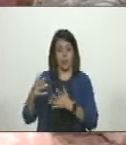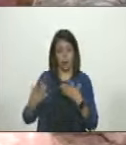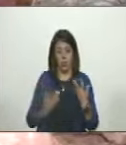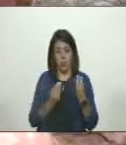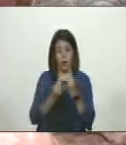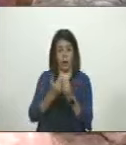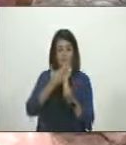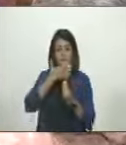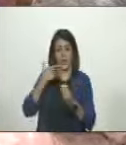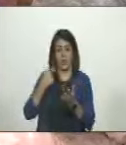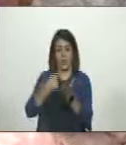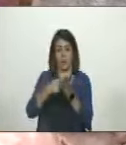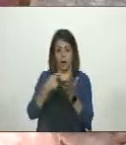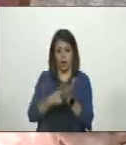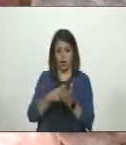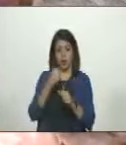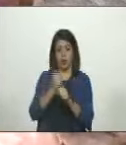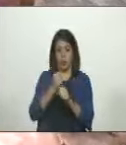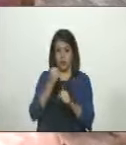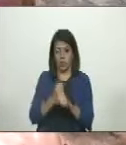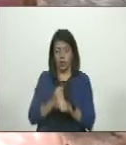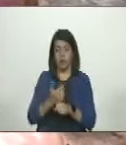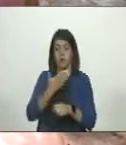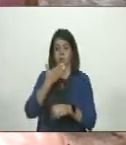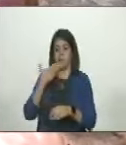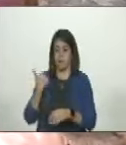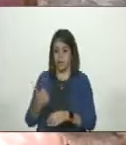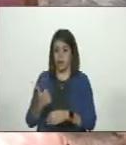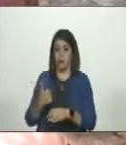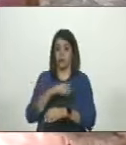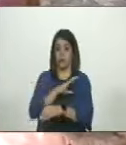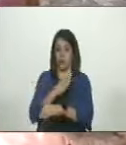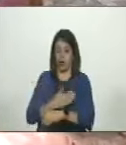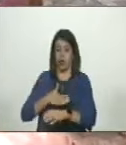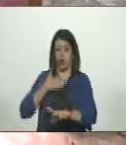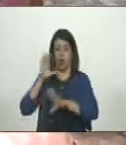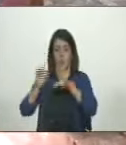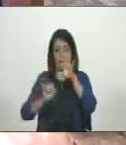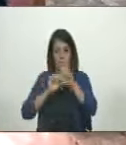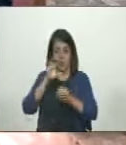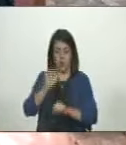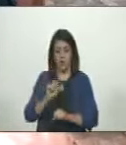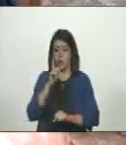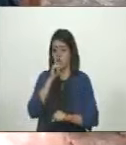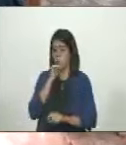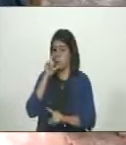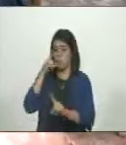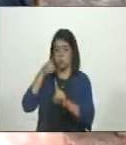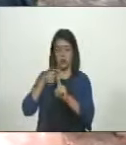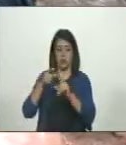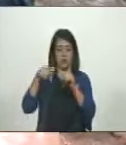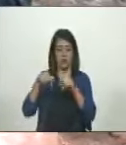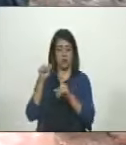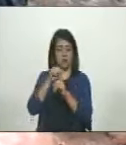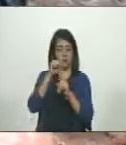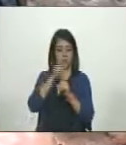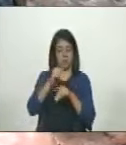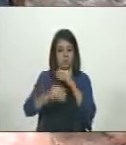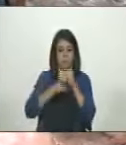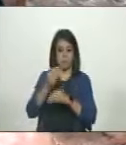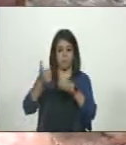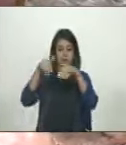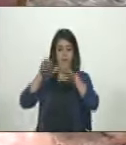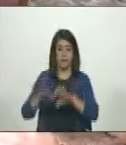acompañado con el mejoramiento del salario de los venezolanos. Tiene que venir con la recuperación del poder adquisitivo. De lo contrario, no tendría ningún sentido esta lucha que hemos dado por el